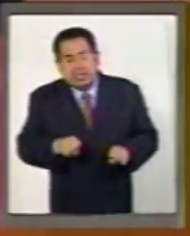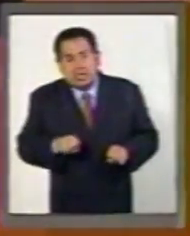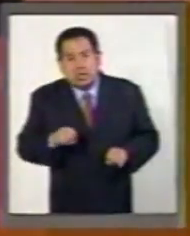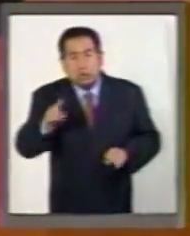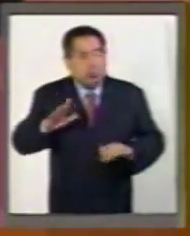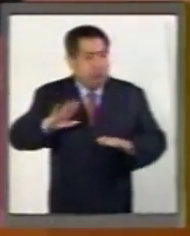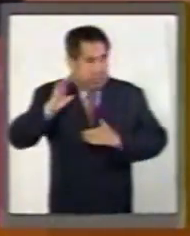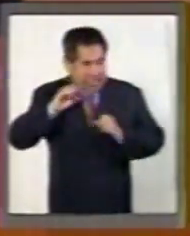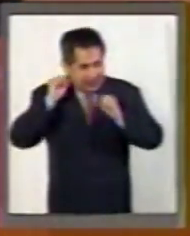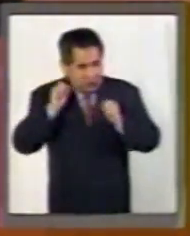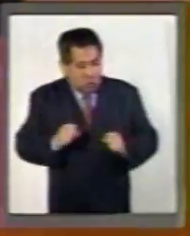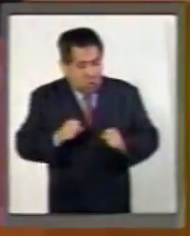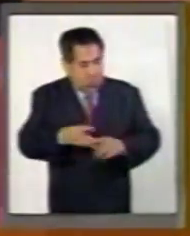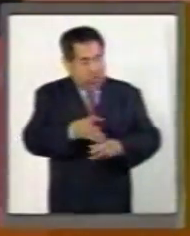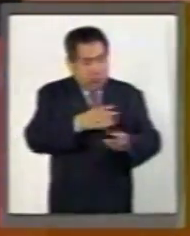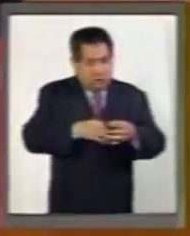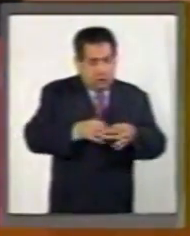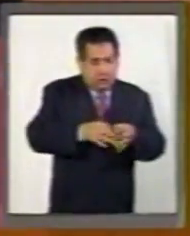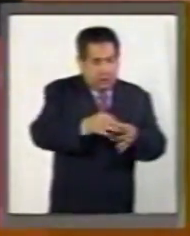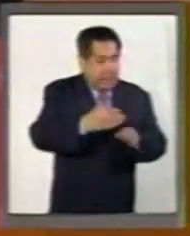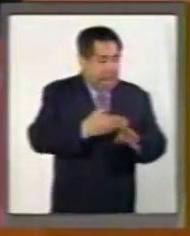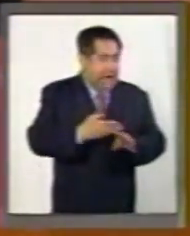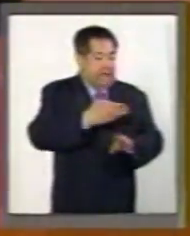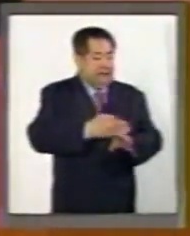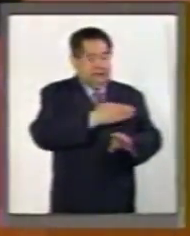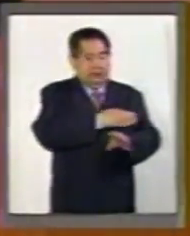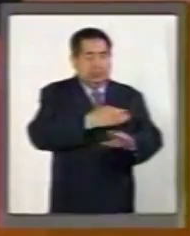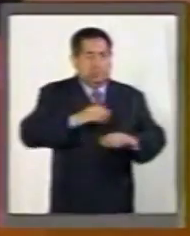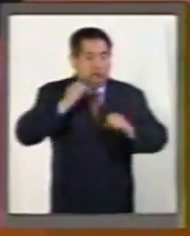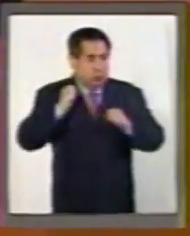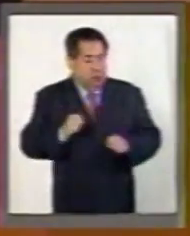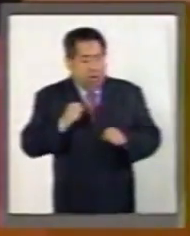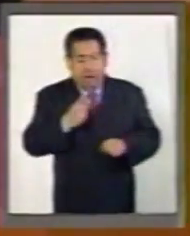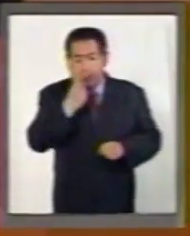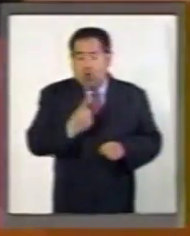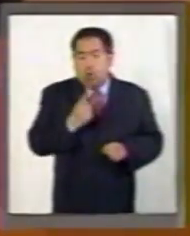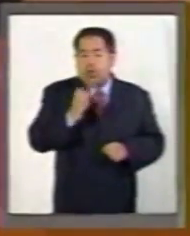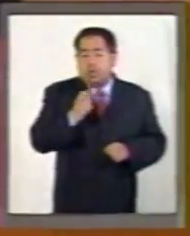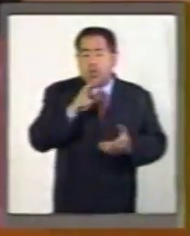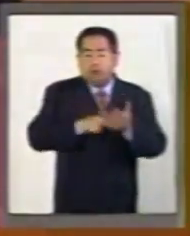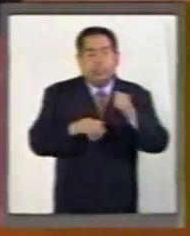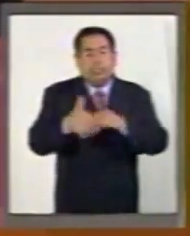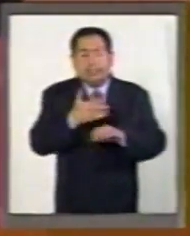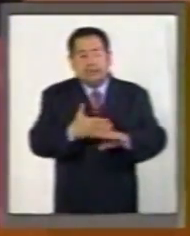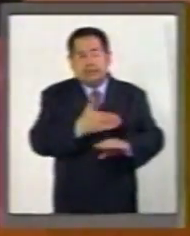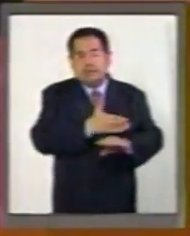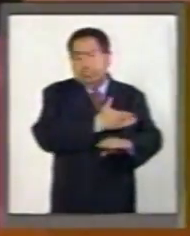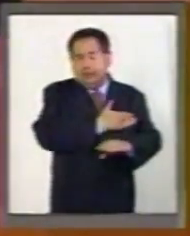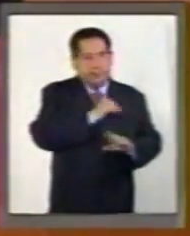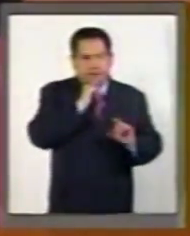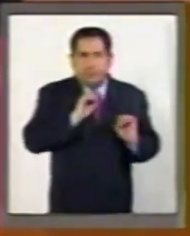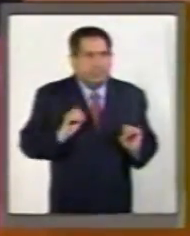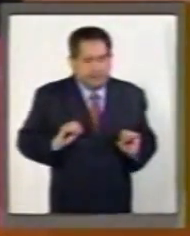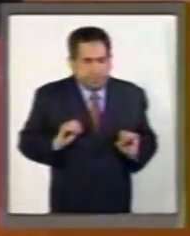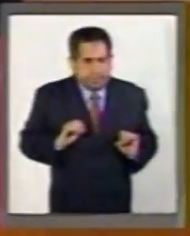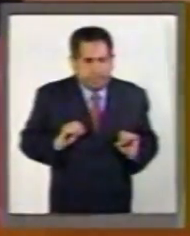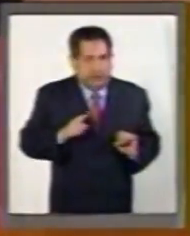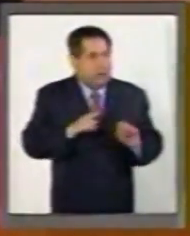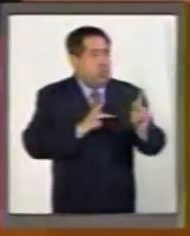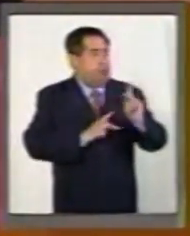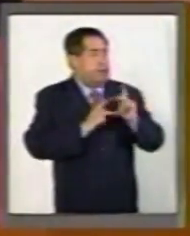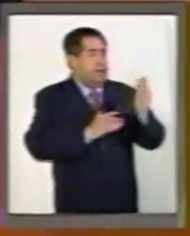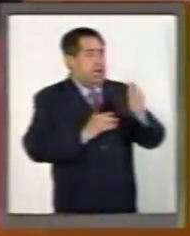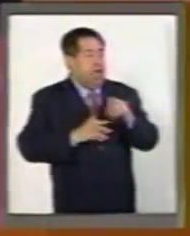que los financiamientos previamente adquiridos al primero de enero de 2015 a los que se contraten